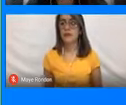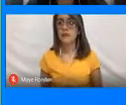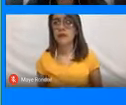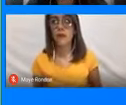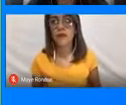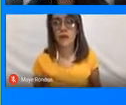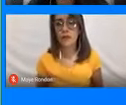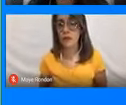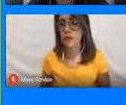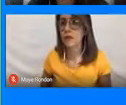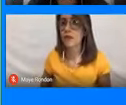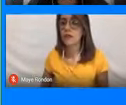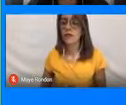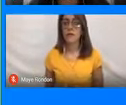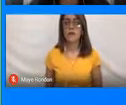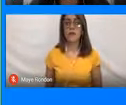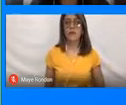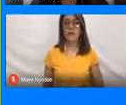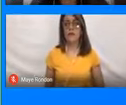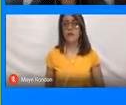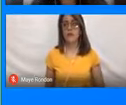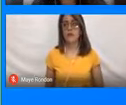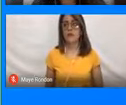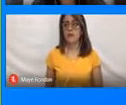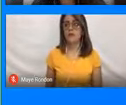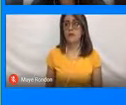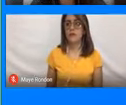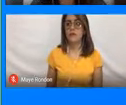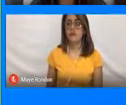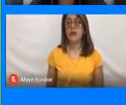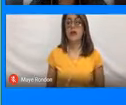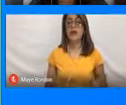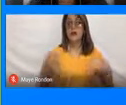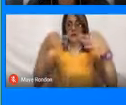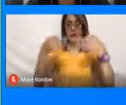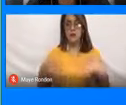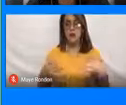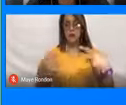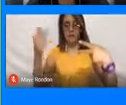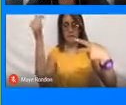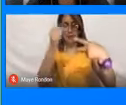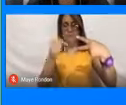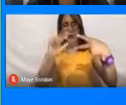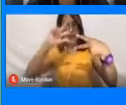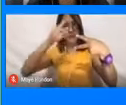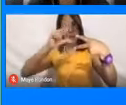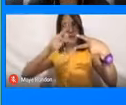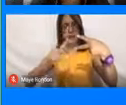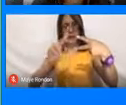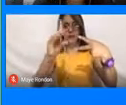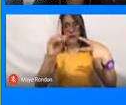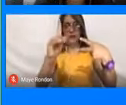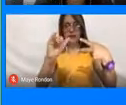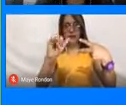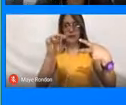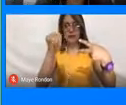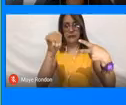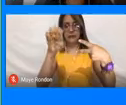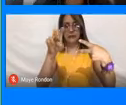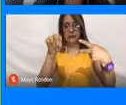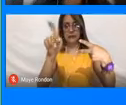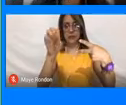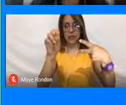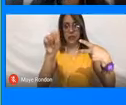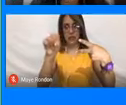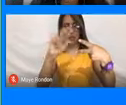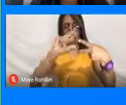Dentro de la seguridad hablamos de dos dimensiones. Un enfoque, una